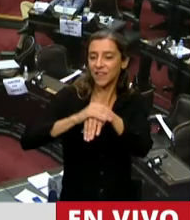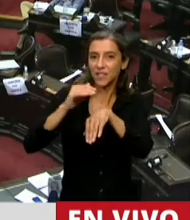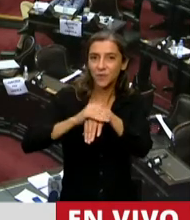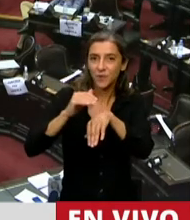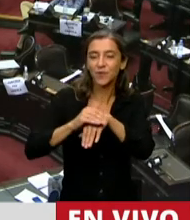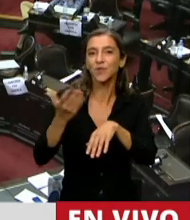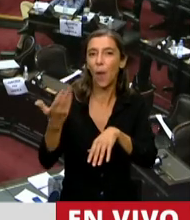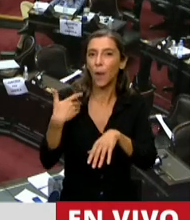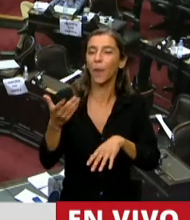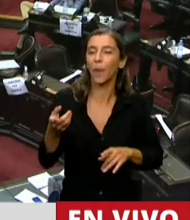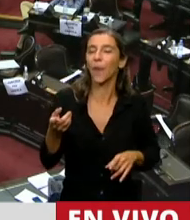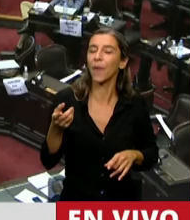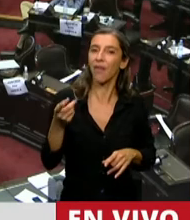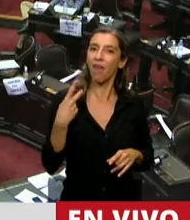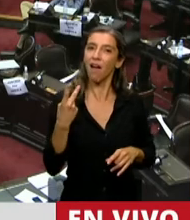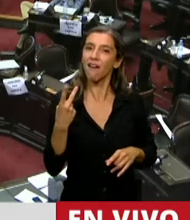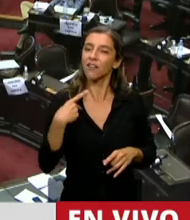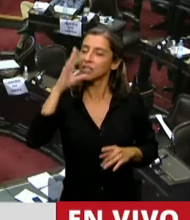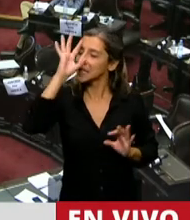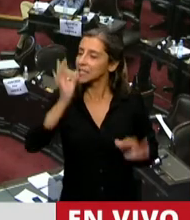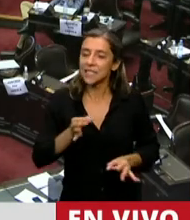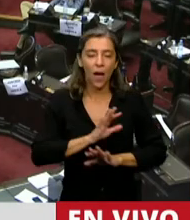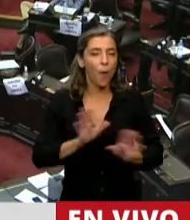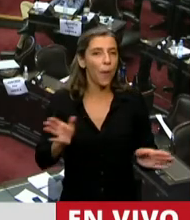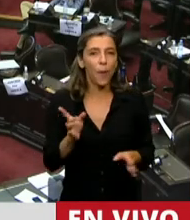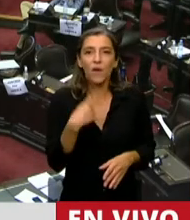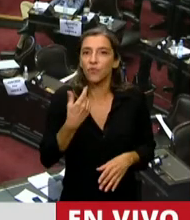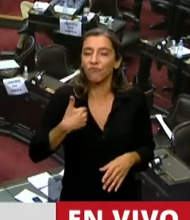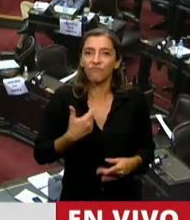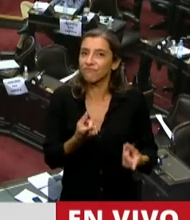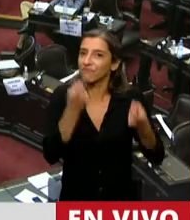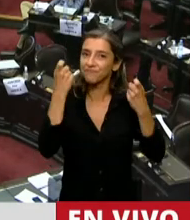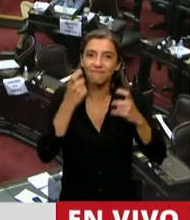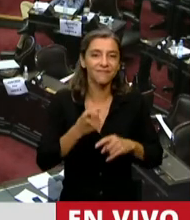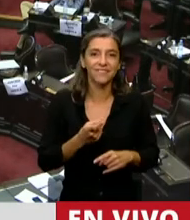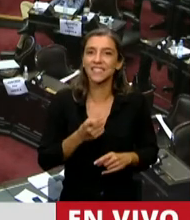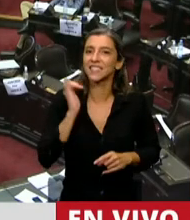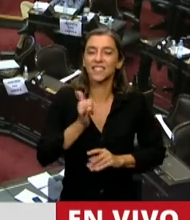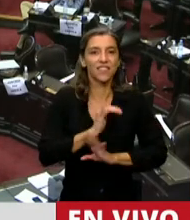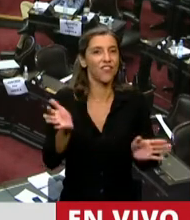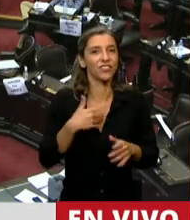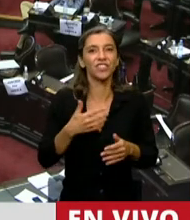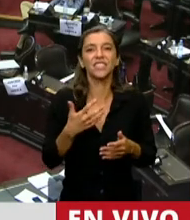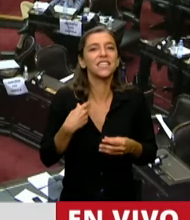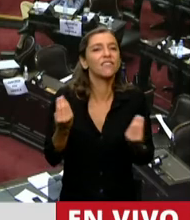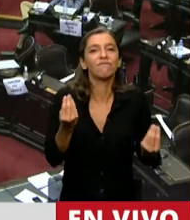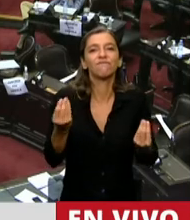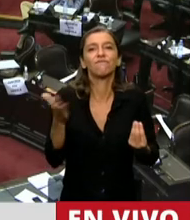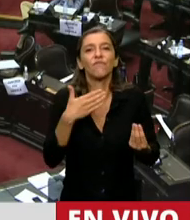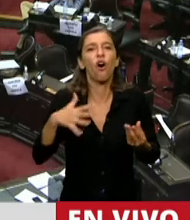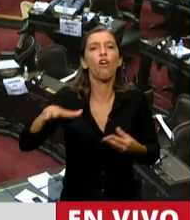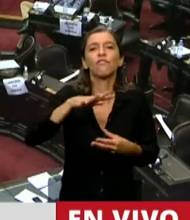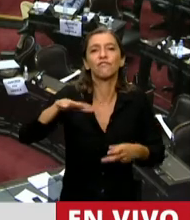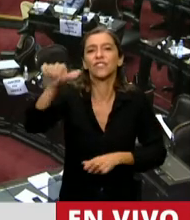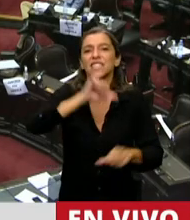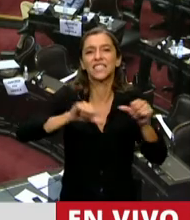competen en estas circunstancias, sabemos la necesidad, sabemos la expectativa que tiene el sistema científico, la necesidad de establecer una